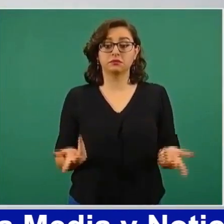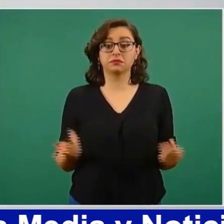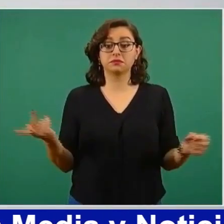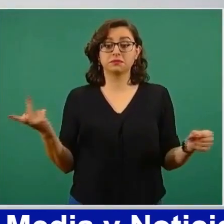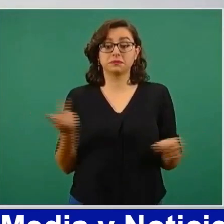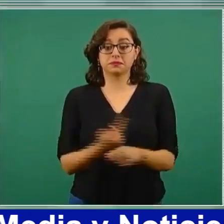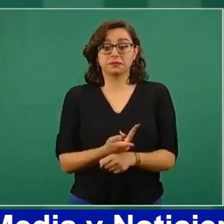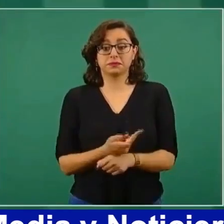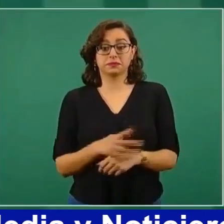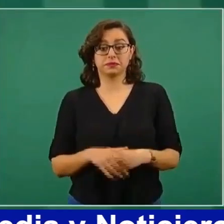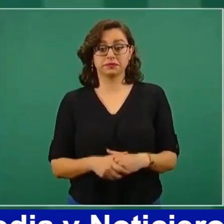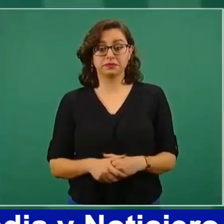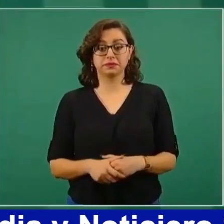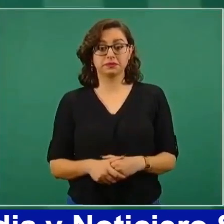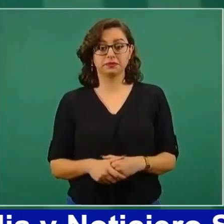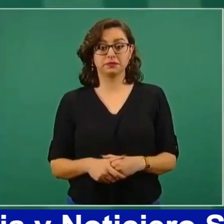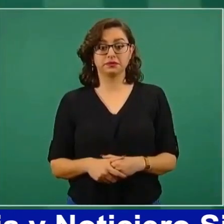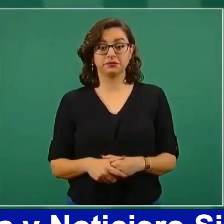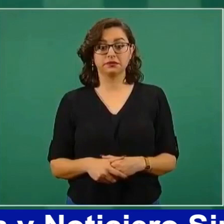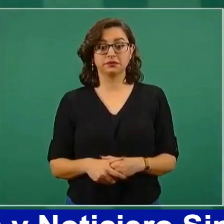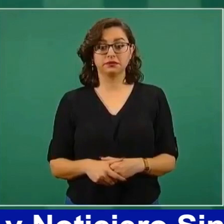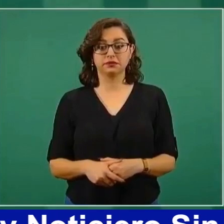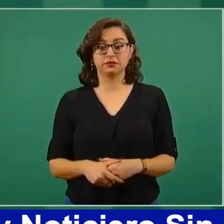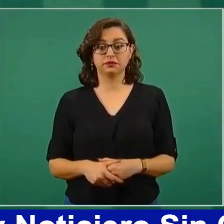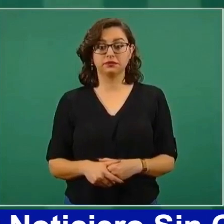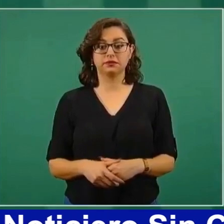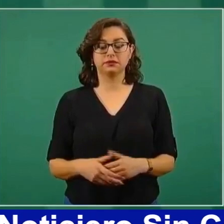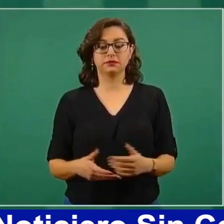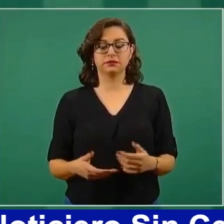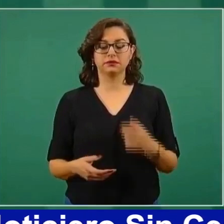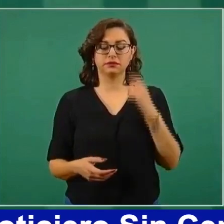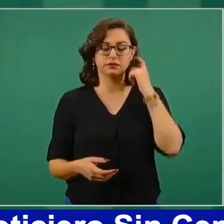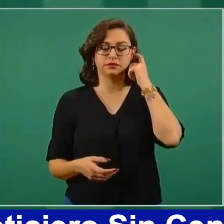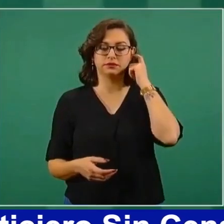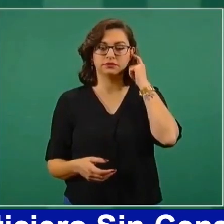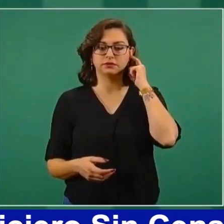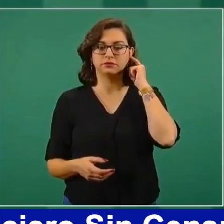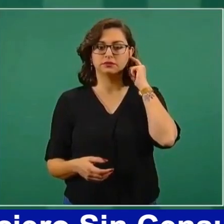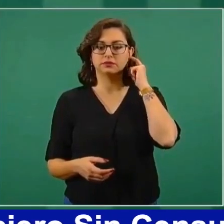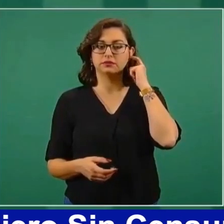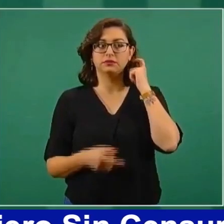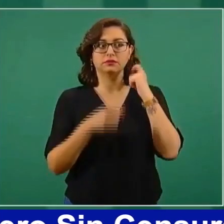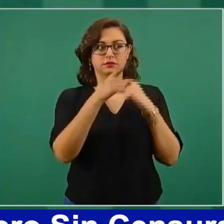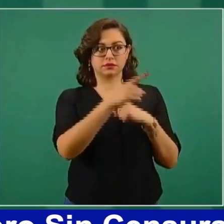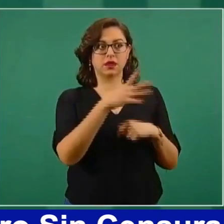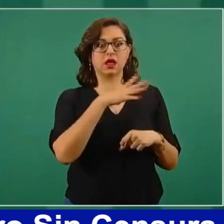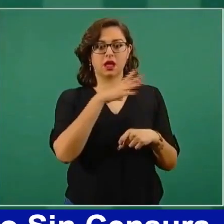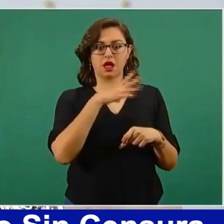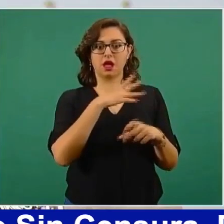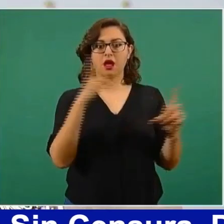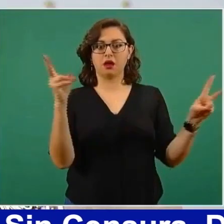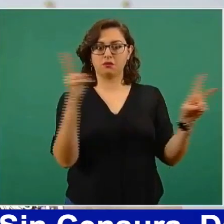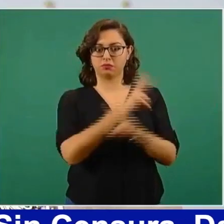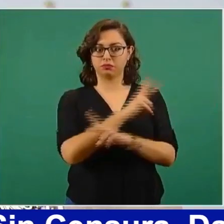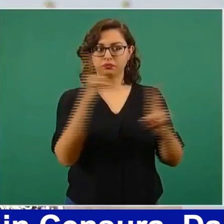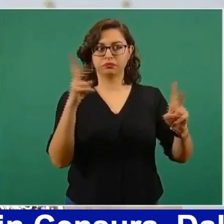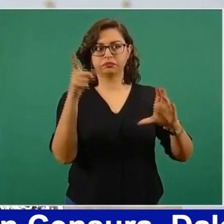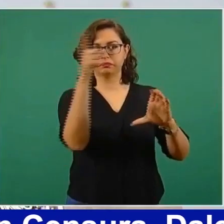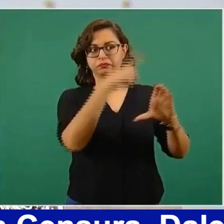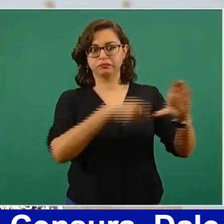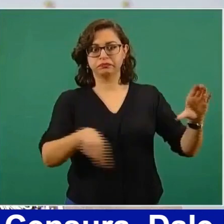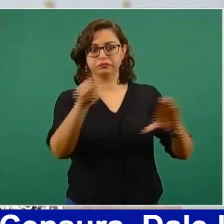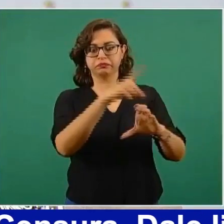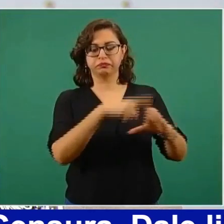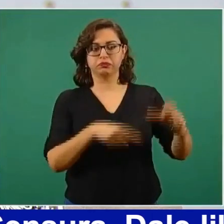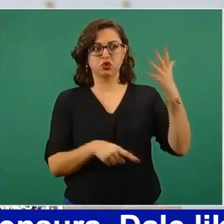se está haciendo para fortalecer a la Comisión Federal de Electricidad? ¿Y por qué fortalecer a la Comisión Federal de Electricidad? ¿Por qué